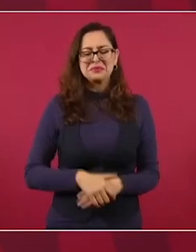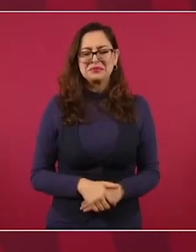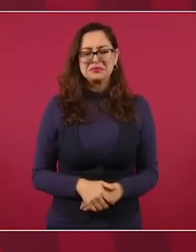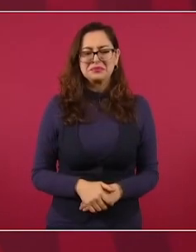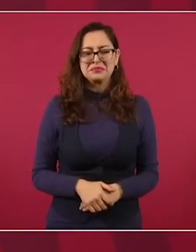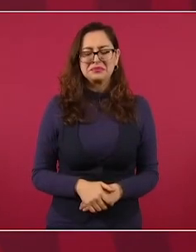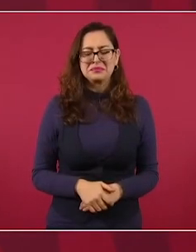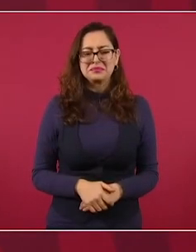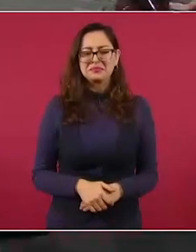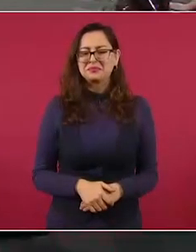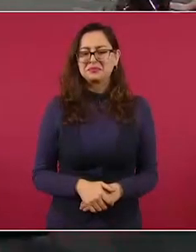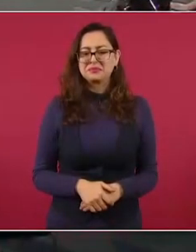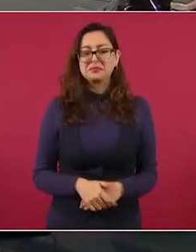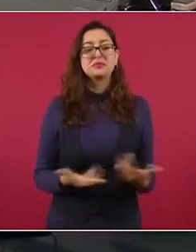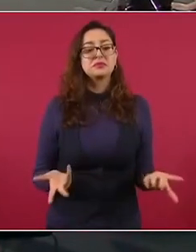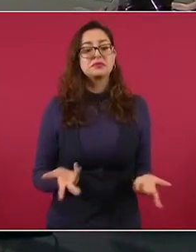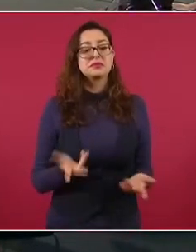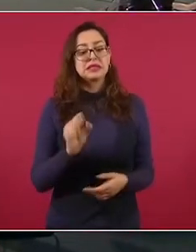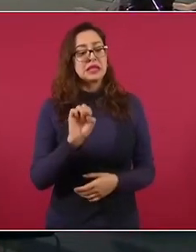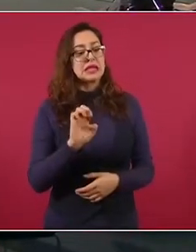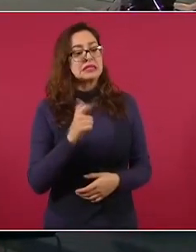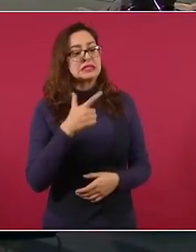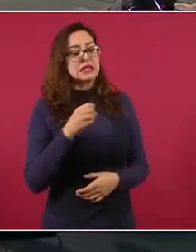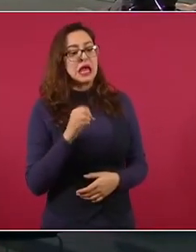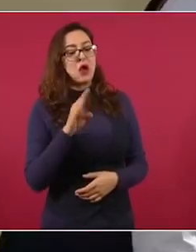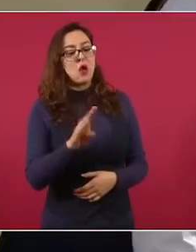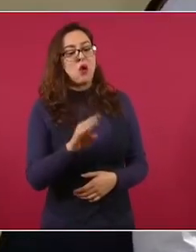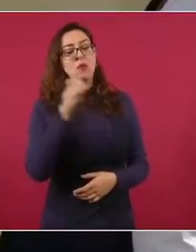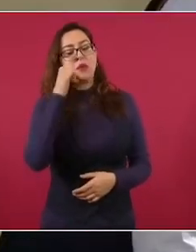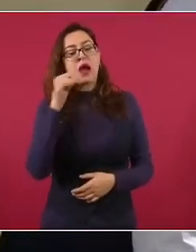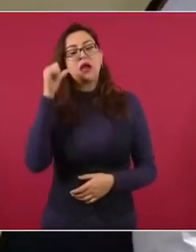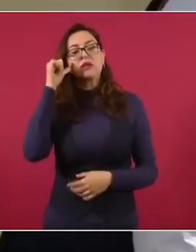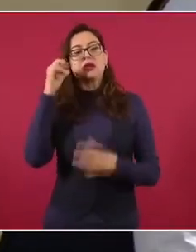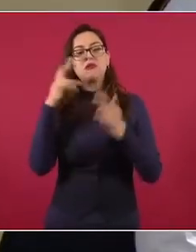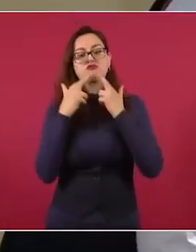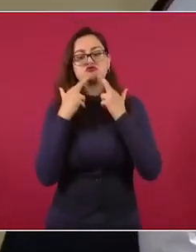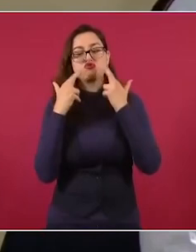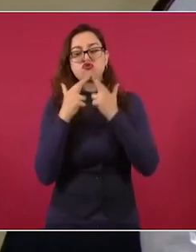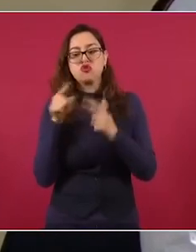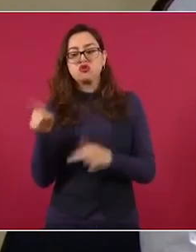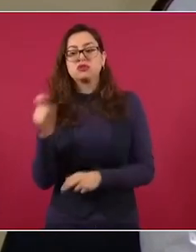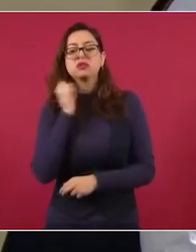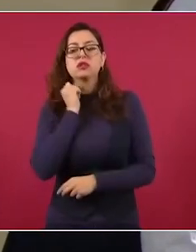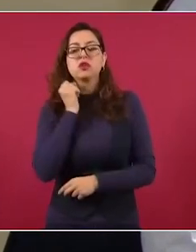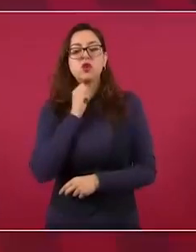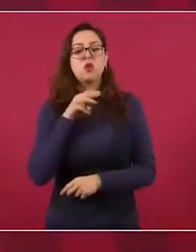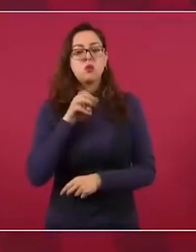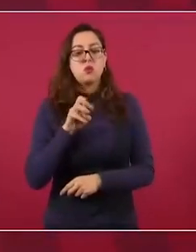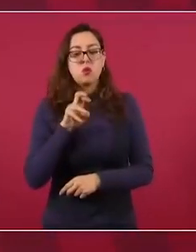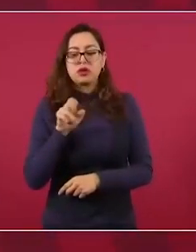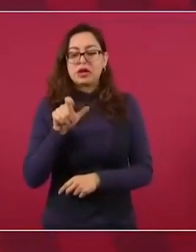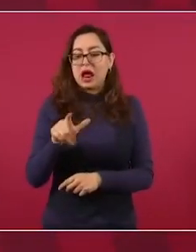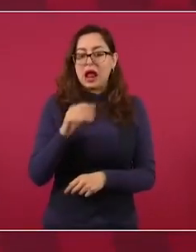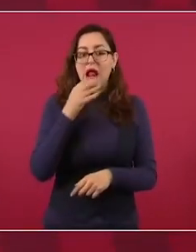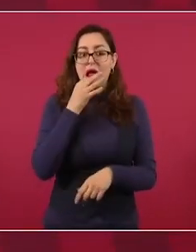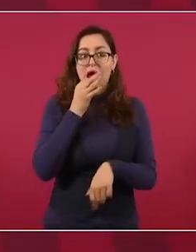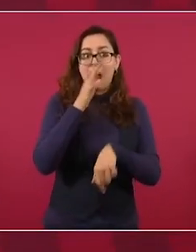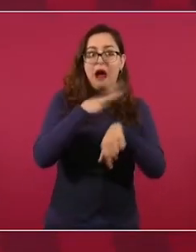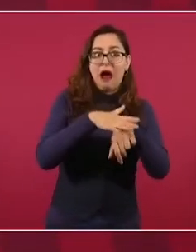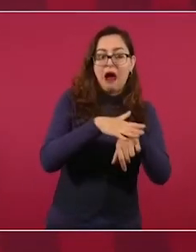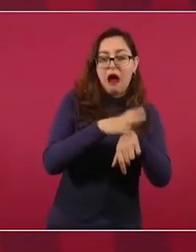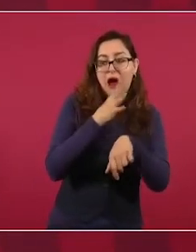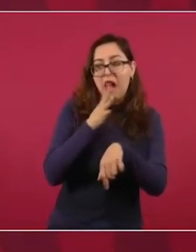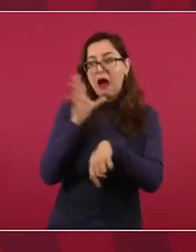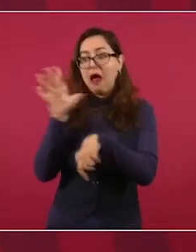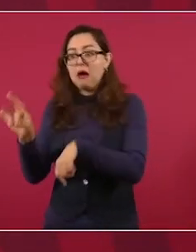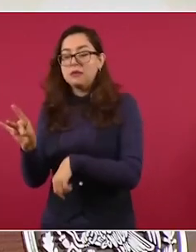¿Qué le cuenta el secretario de Gobernación de la reunión que tuvieron ayer? ¿Usted le mandó algún mensaje al senador Montreal? no, no, no, yo no mando